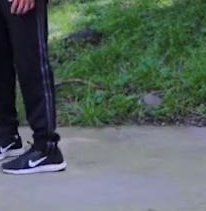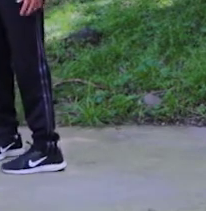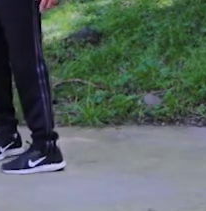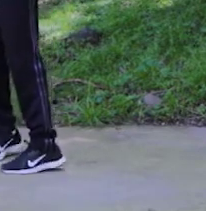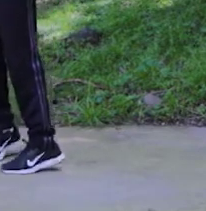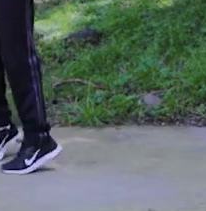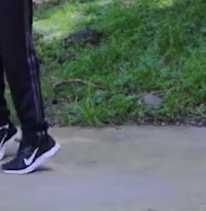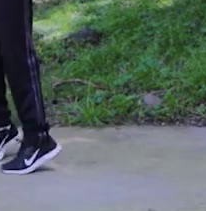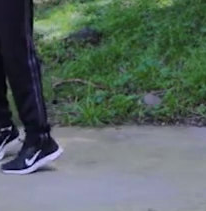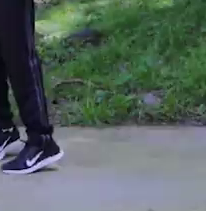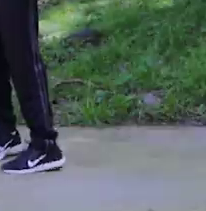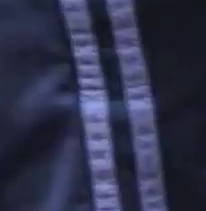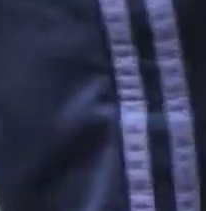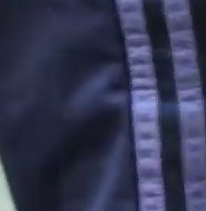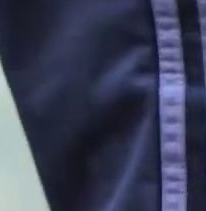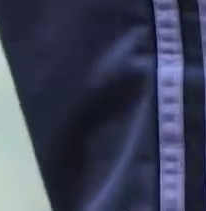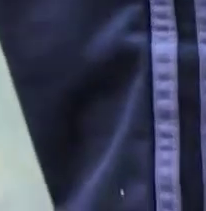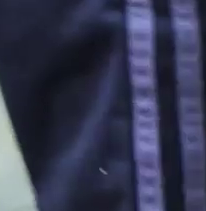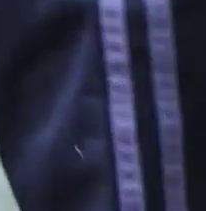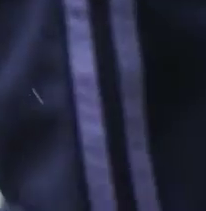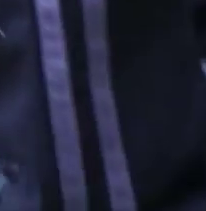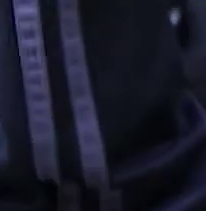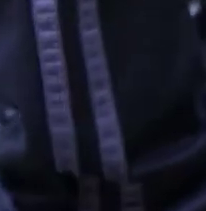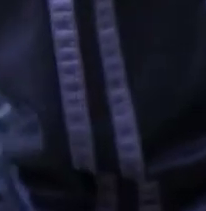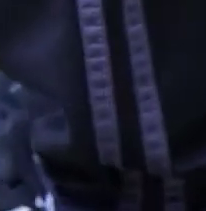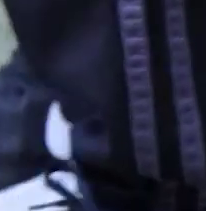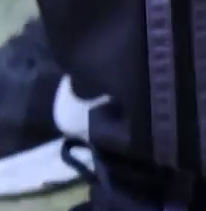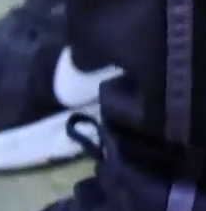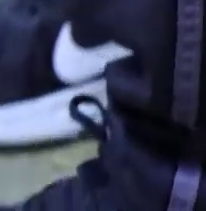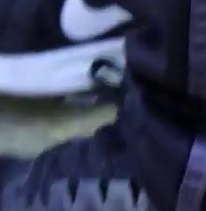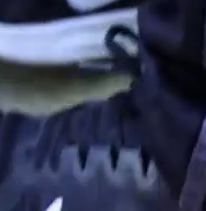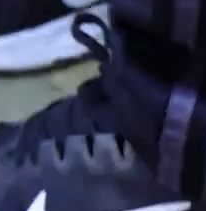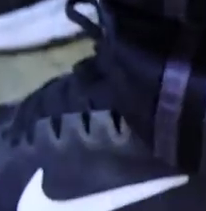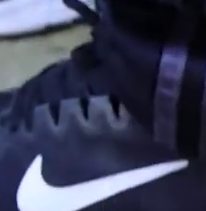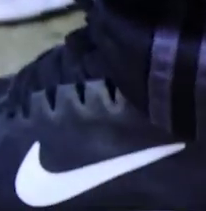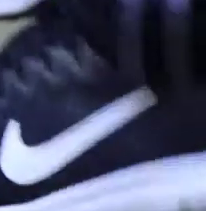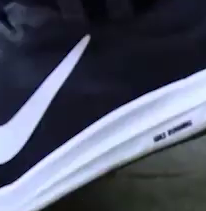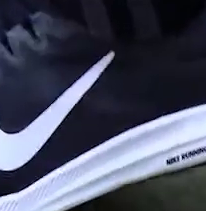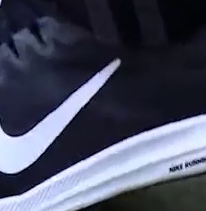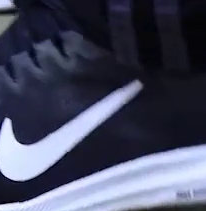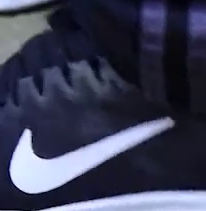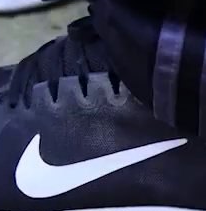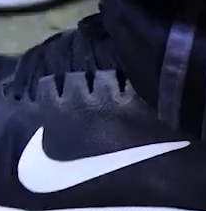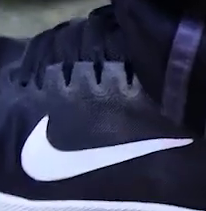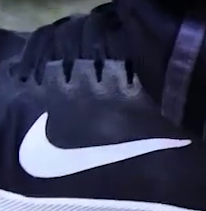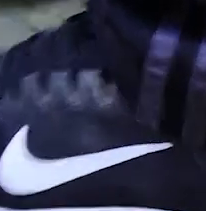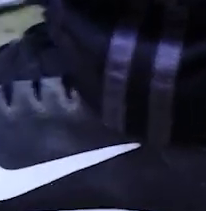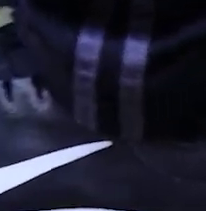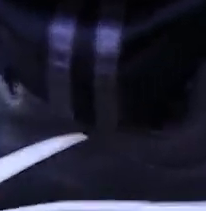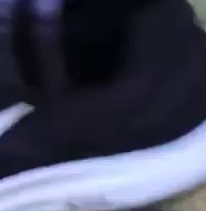Eso. Utilizamos nuestros brazos para tener equilibrio. Muy bien. Una vez más.